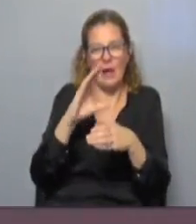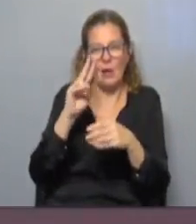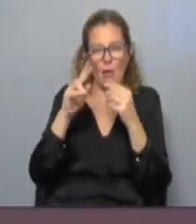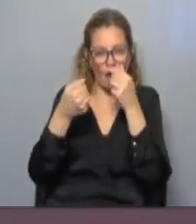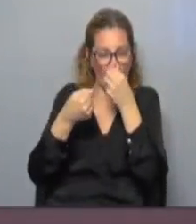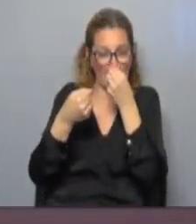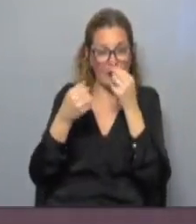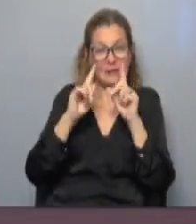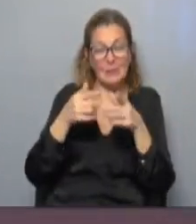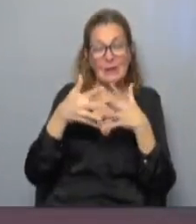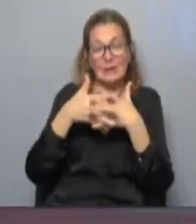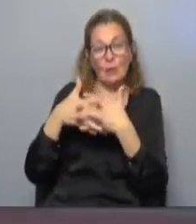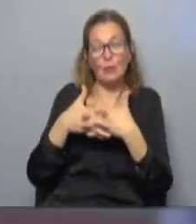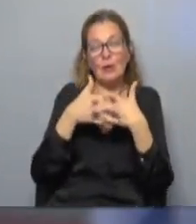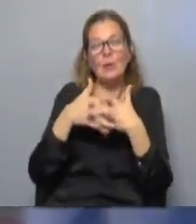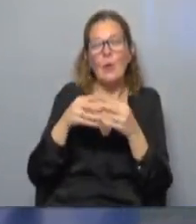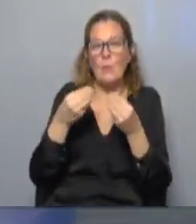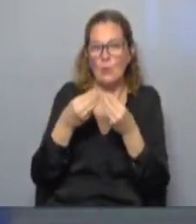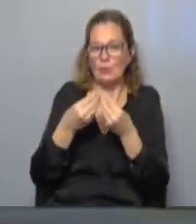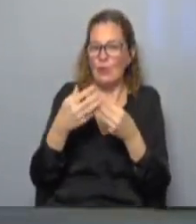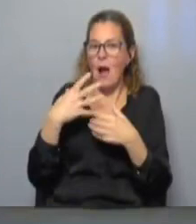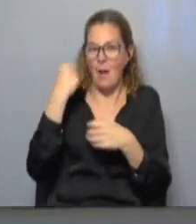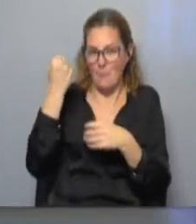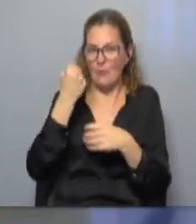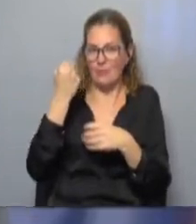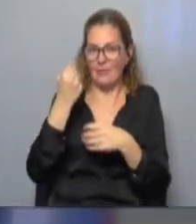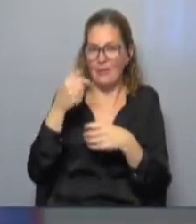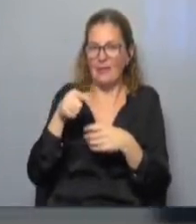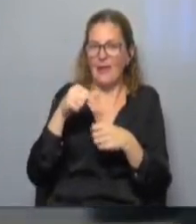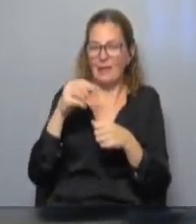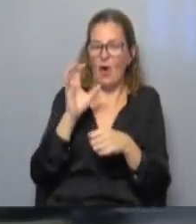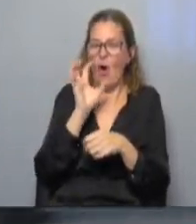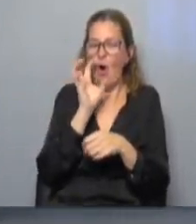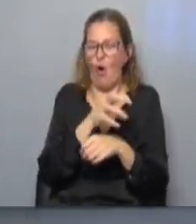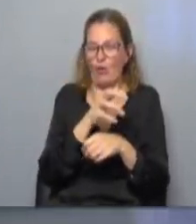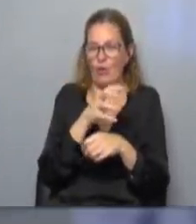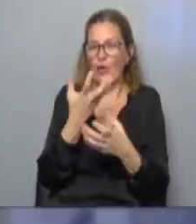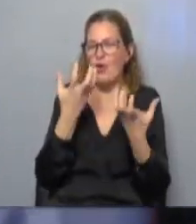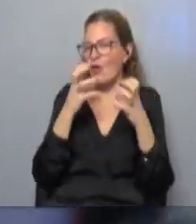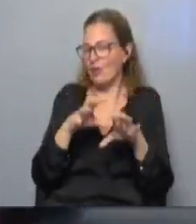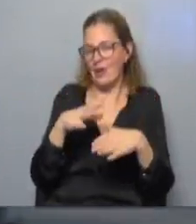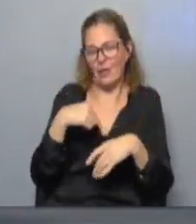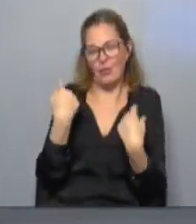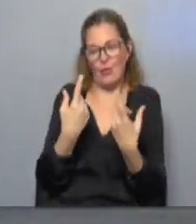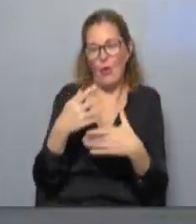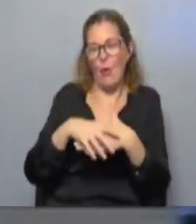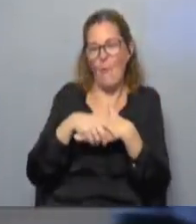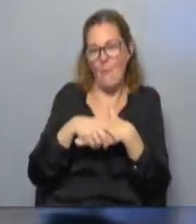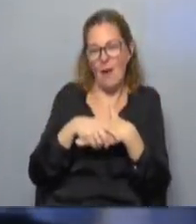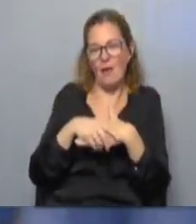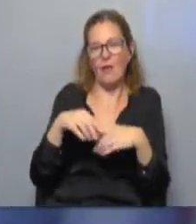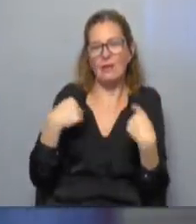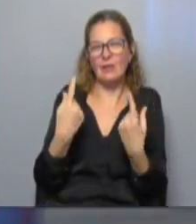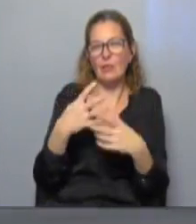Florida y en Estados Unidos que tienen mucha influencia pero que están actuando con odio y que no quieren la hermandad de los pueblos haciendo